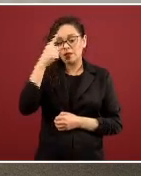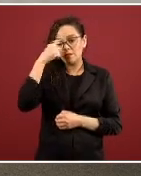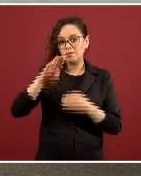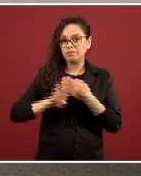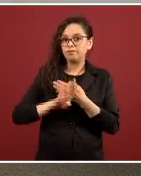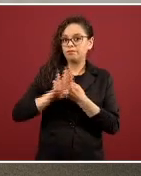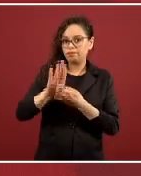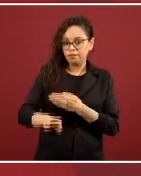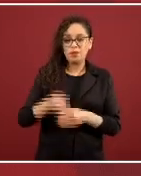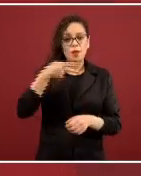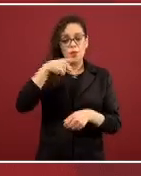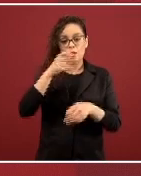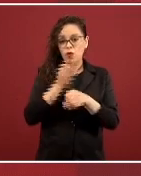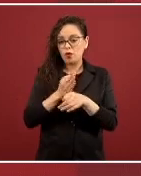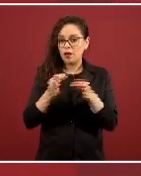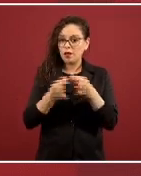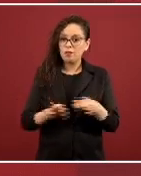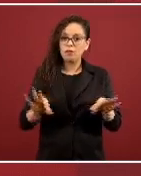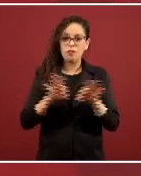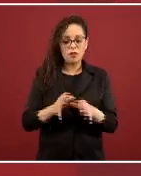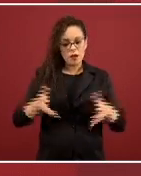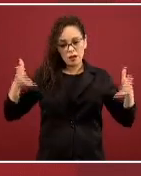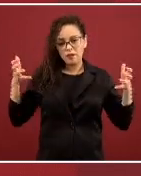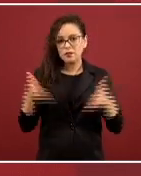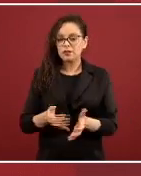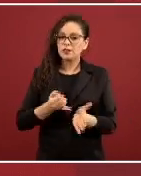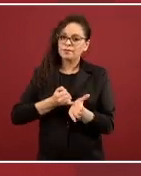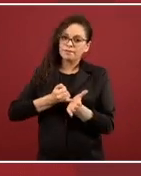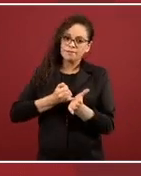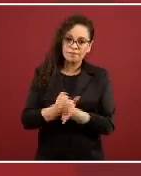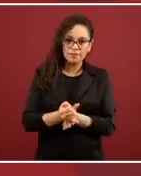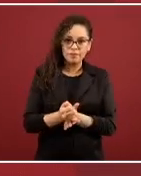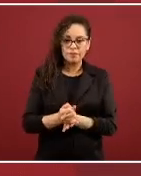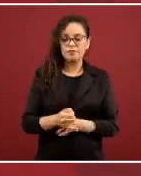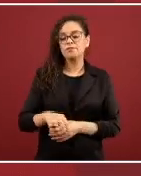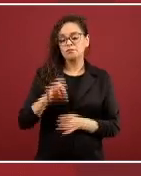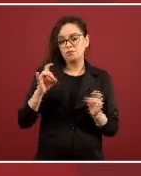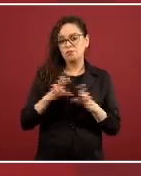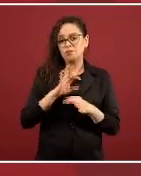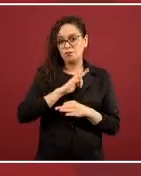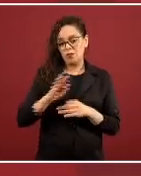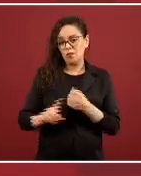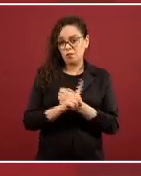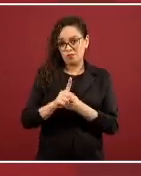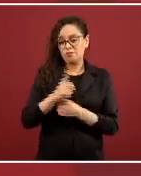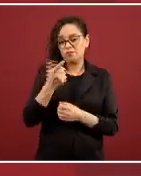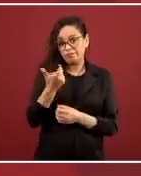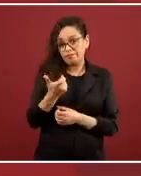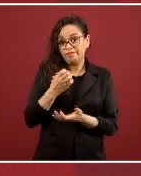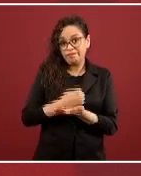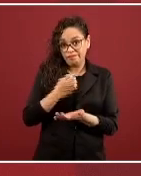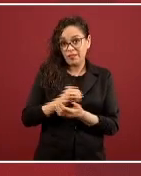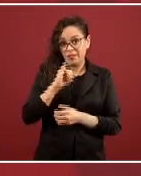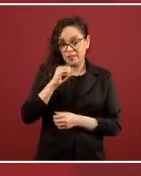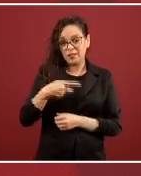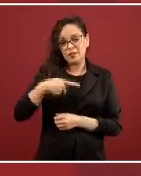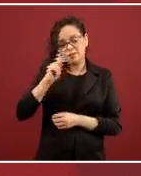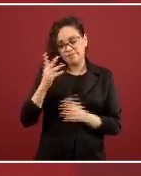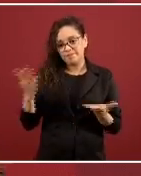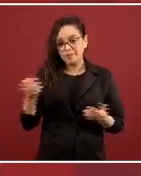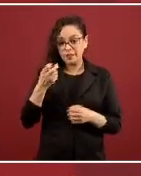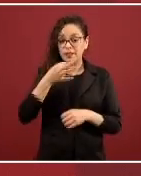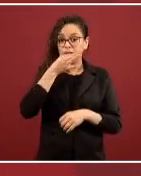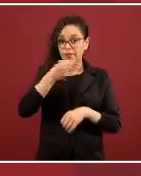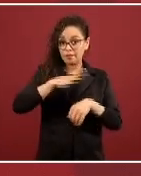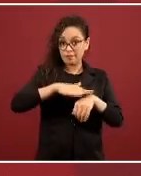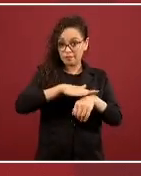hacerlas con determinación. Entonces, toda aquella entidad que estuviera llamando a relajar las medidas y a